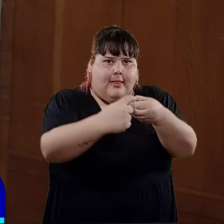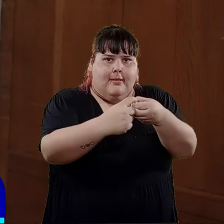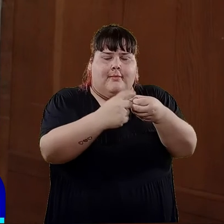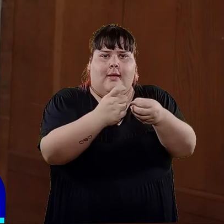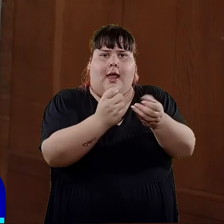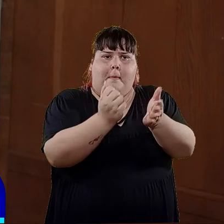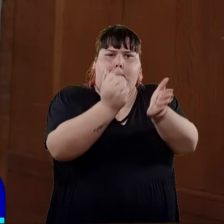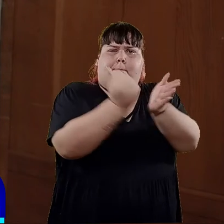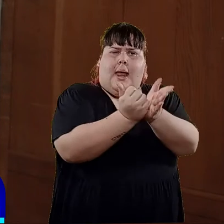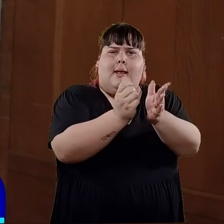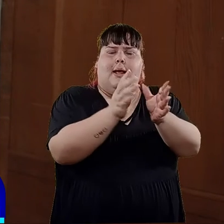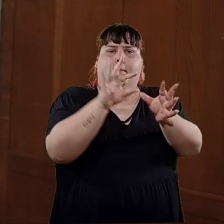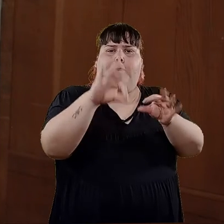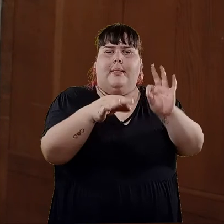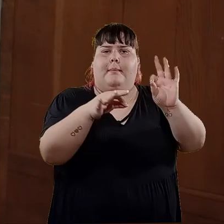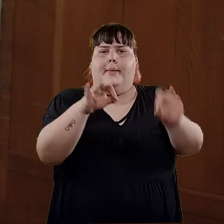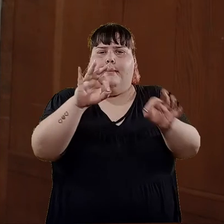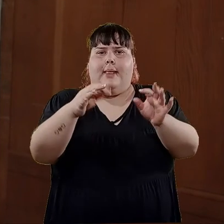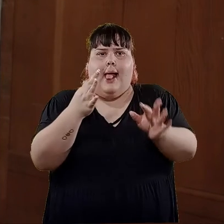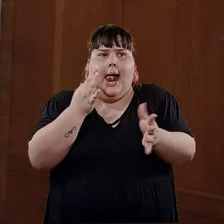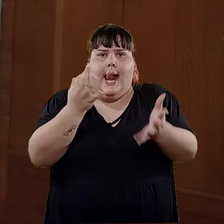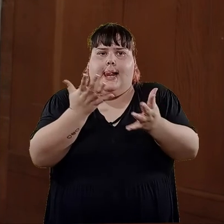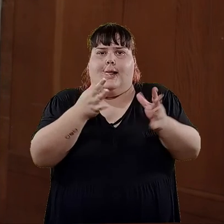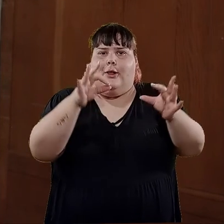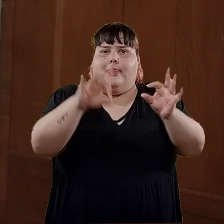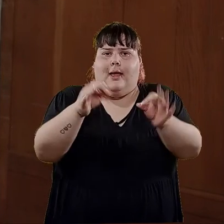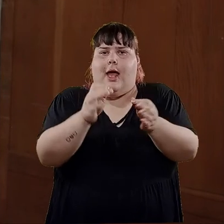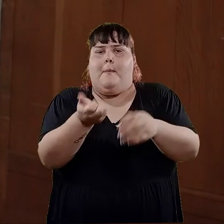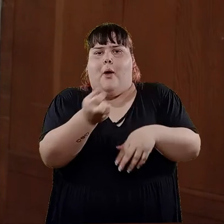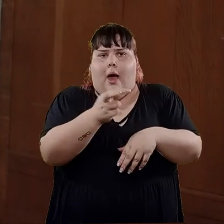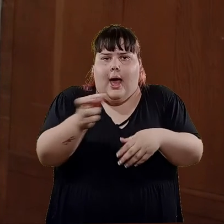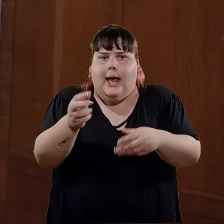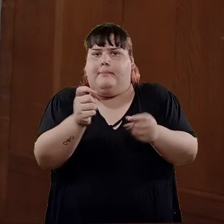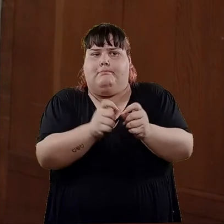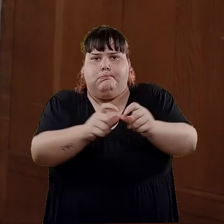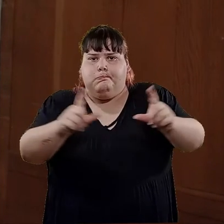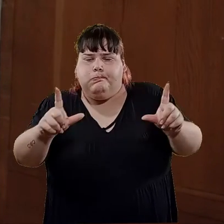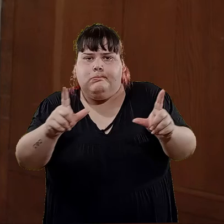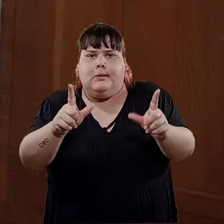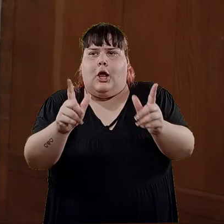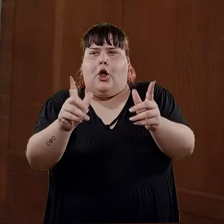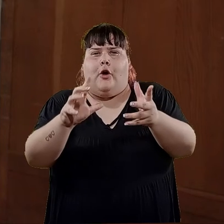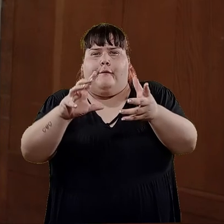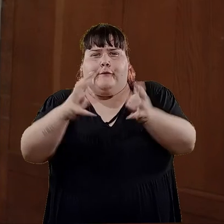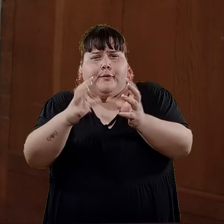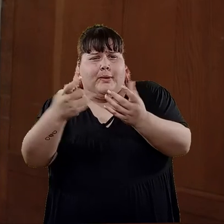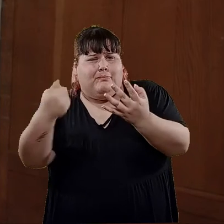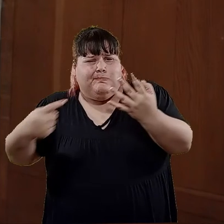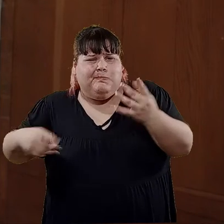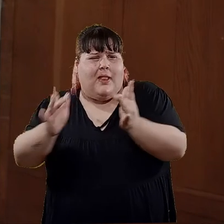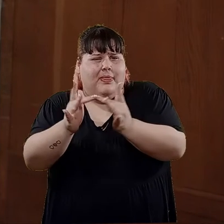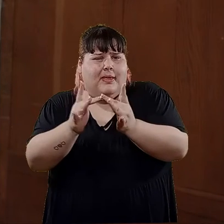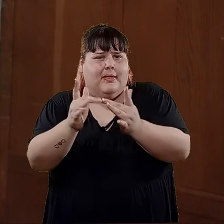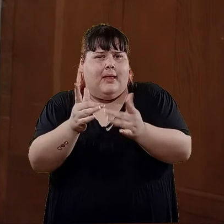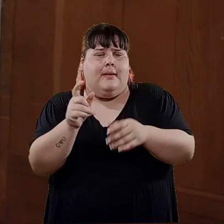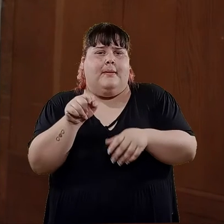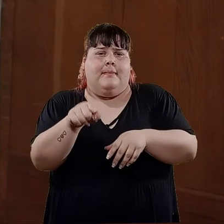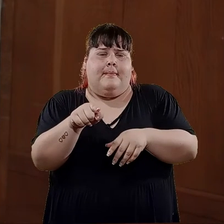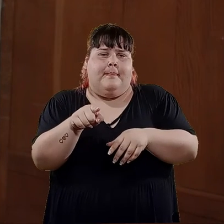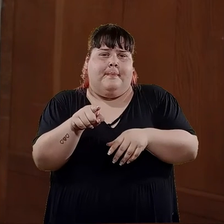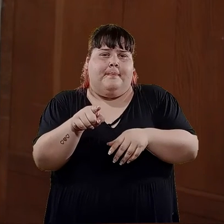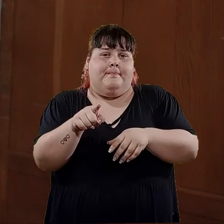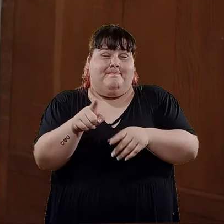distintos buscadores, en las distintas aplicaciones, en las distintas medias digitales que vamos accediendo